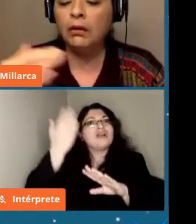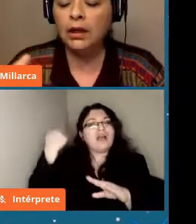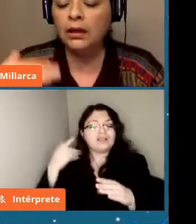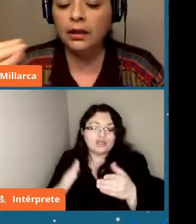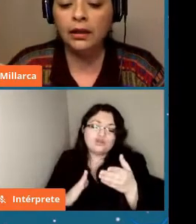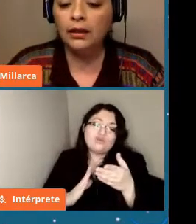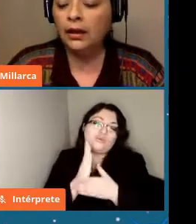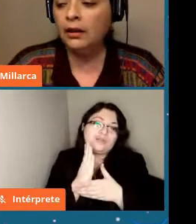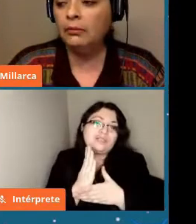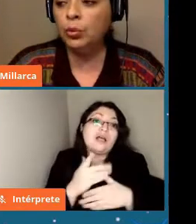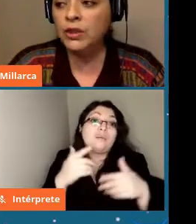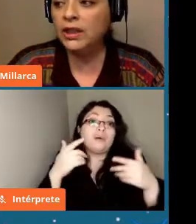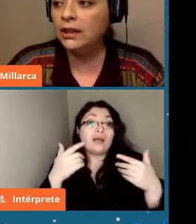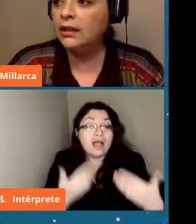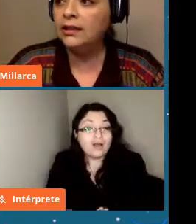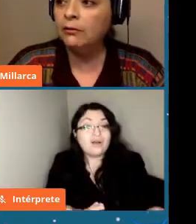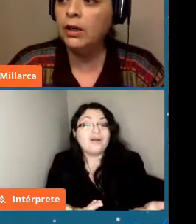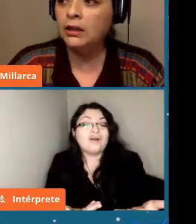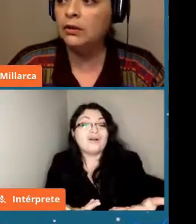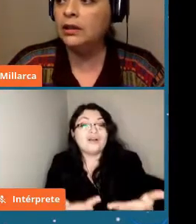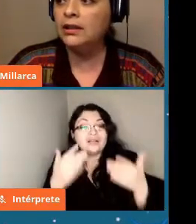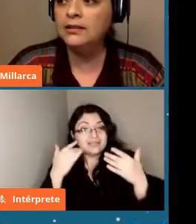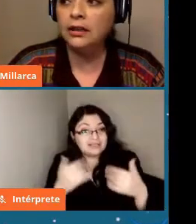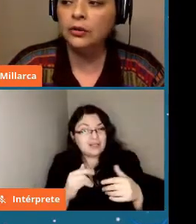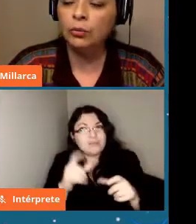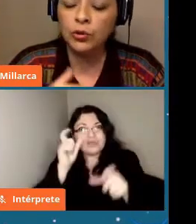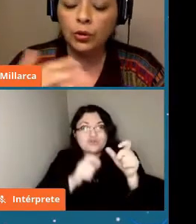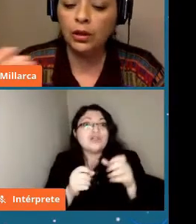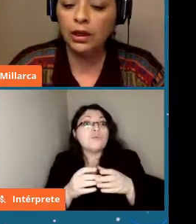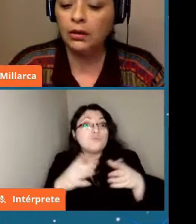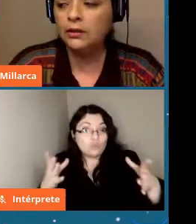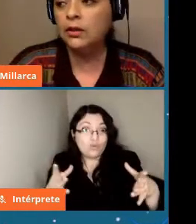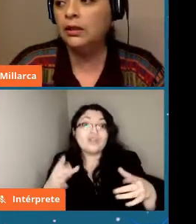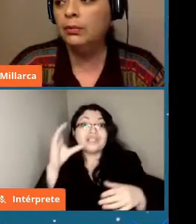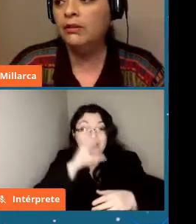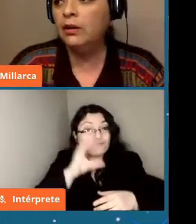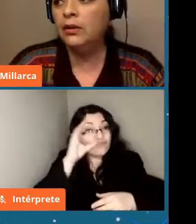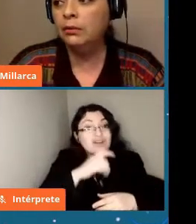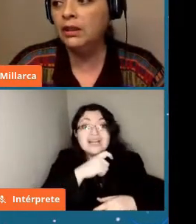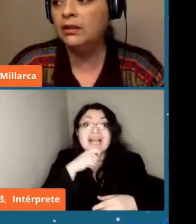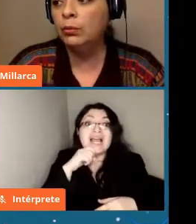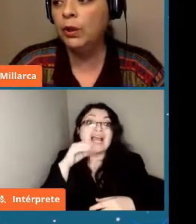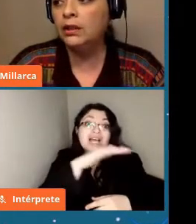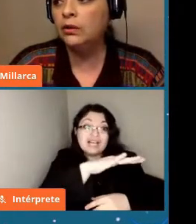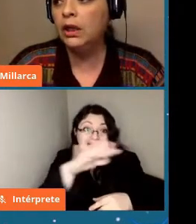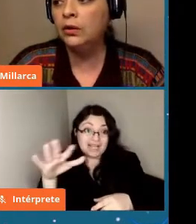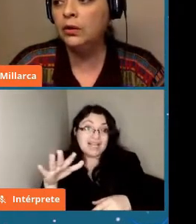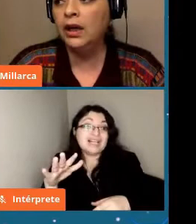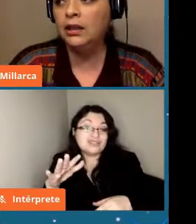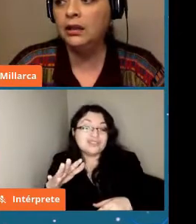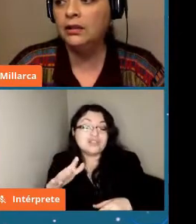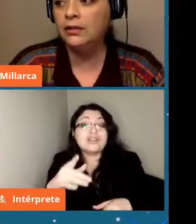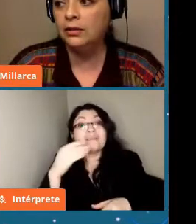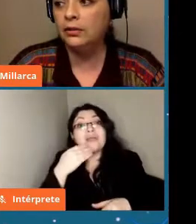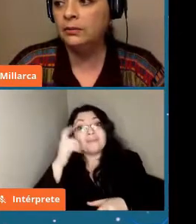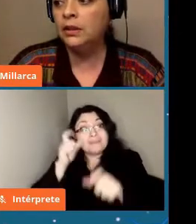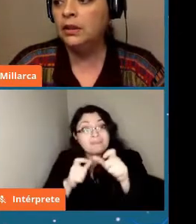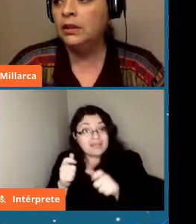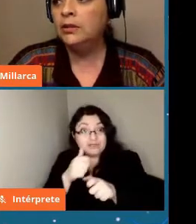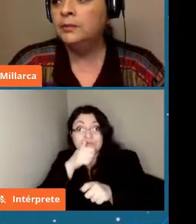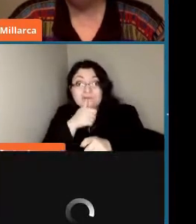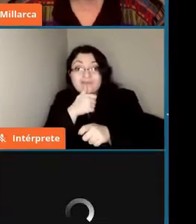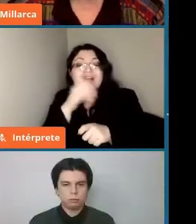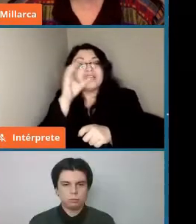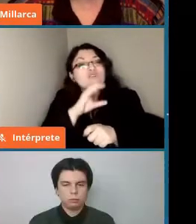pero ahora mucha gente está buscando en el desierto muchos coleccionistas privados también están buscando en otras áreas del